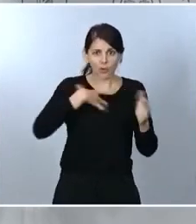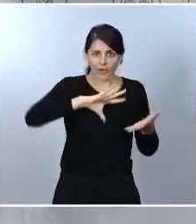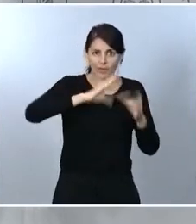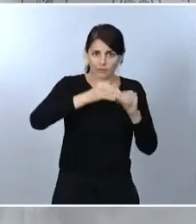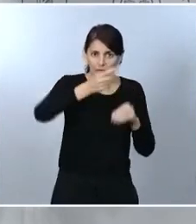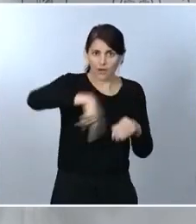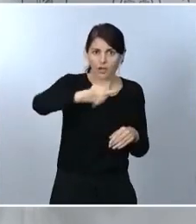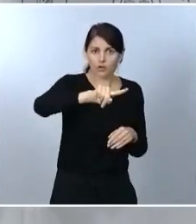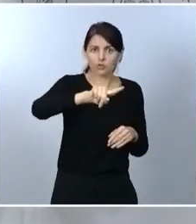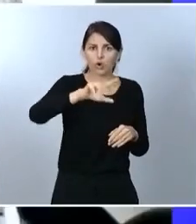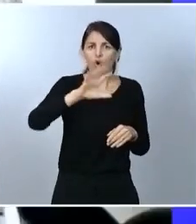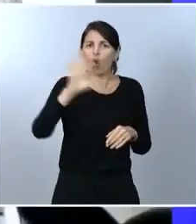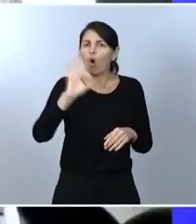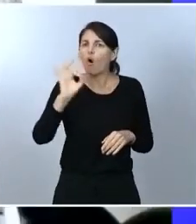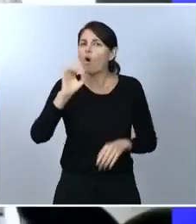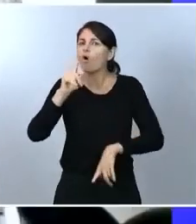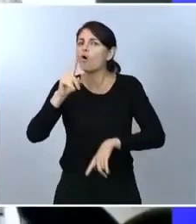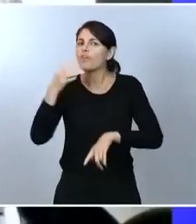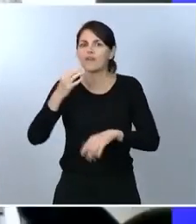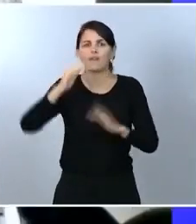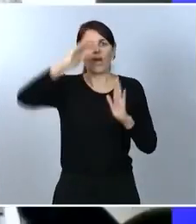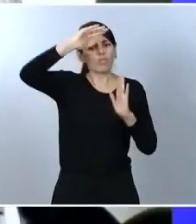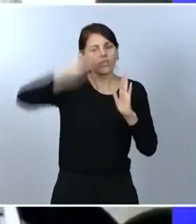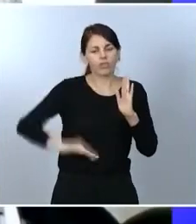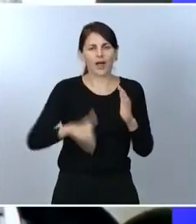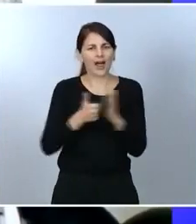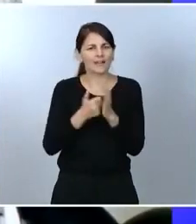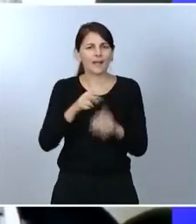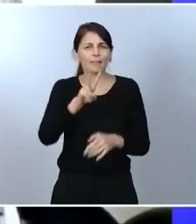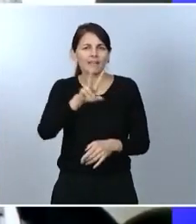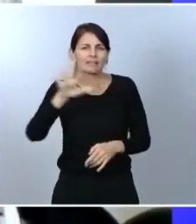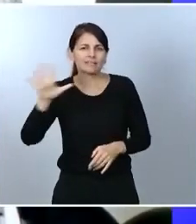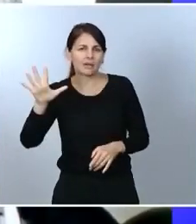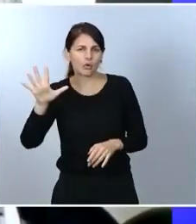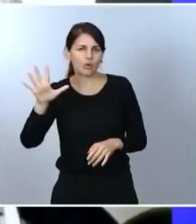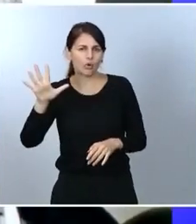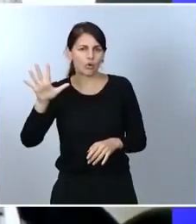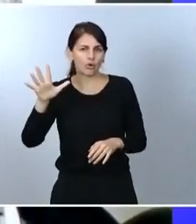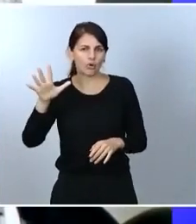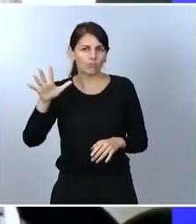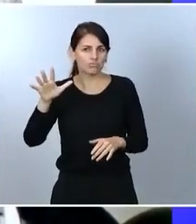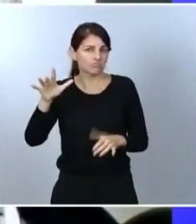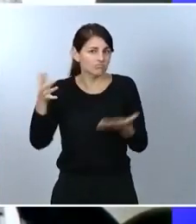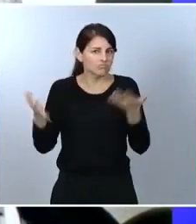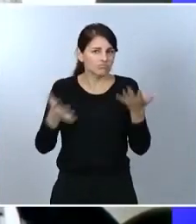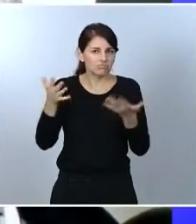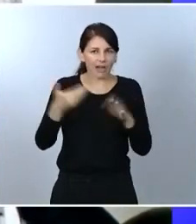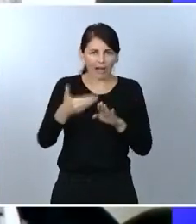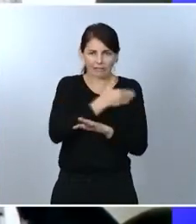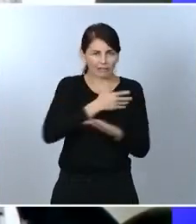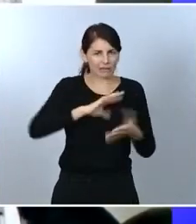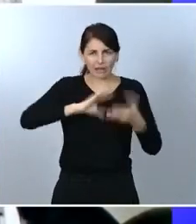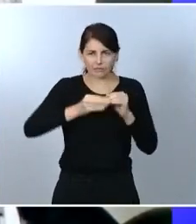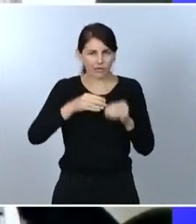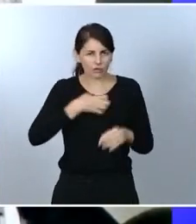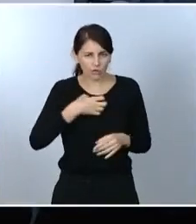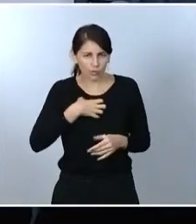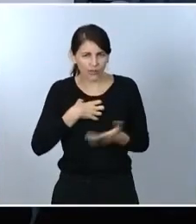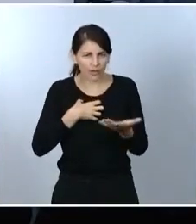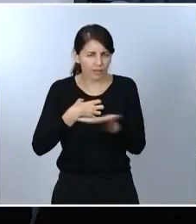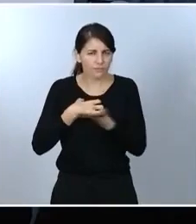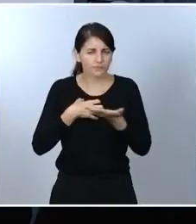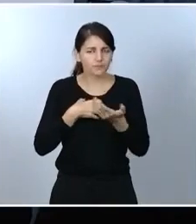los 25 para que se puedan modular estas restricciones. Por otro lado, también quería preguntarle, hay algunos